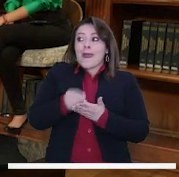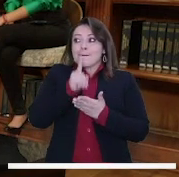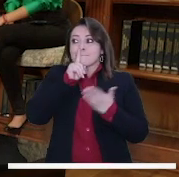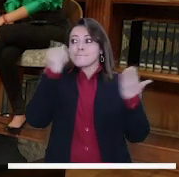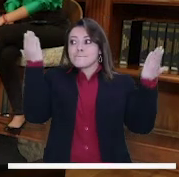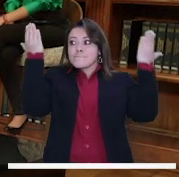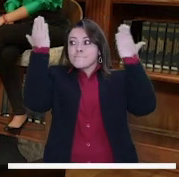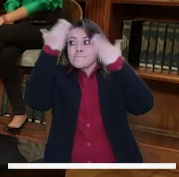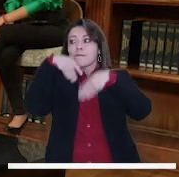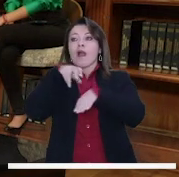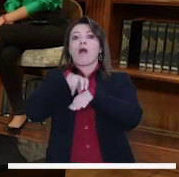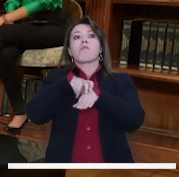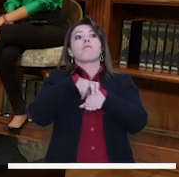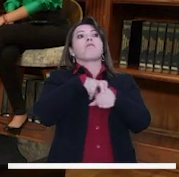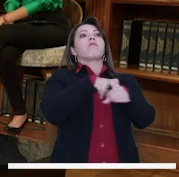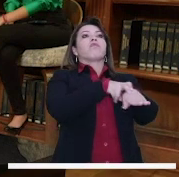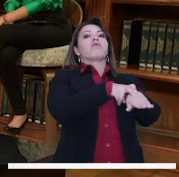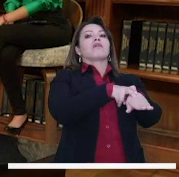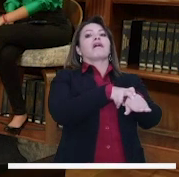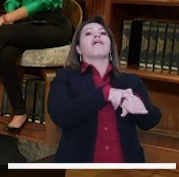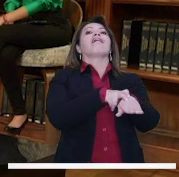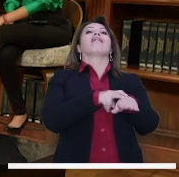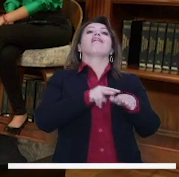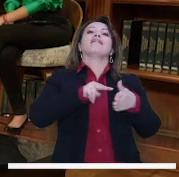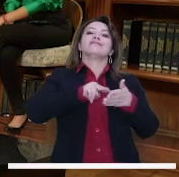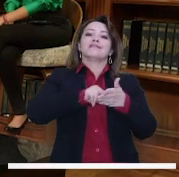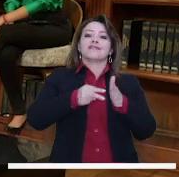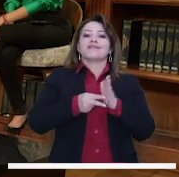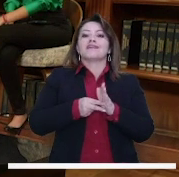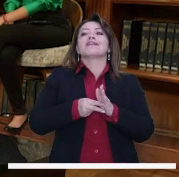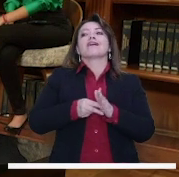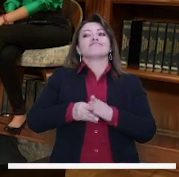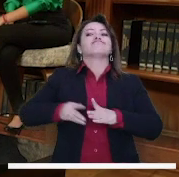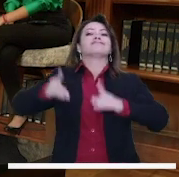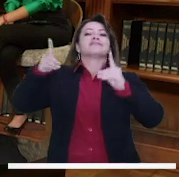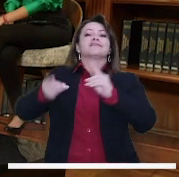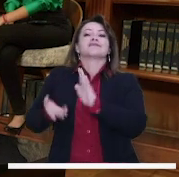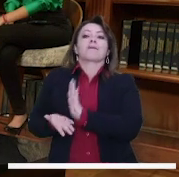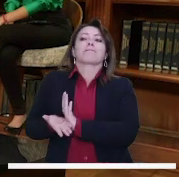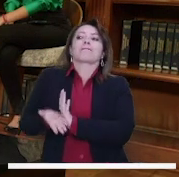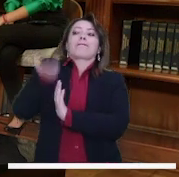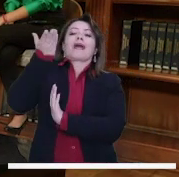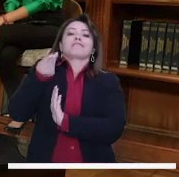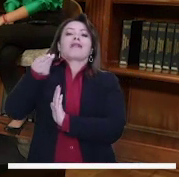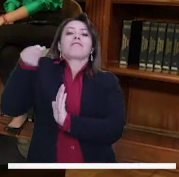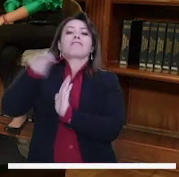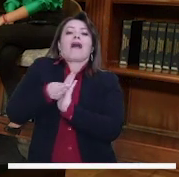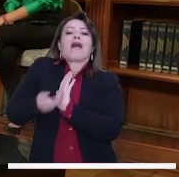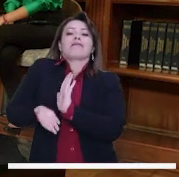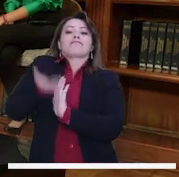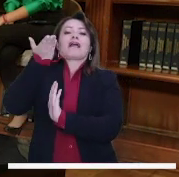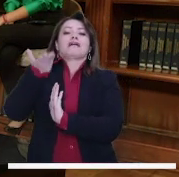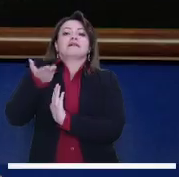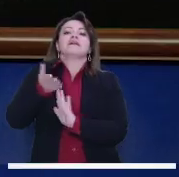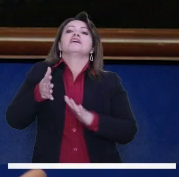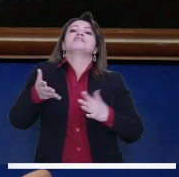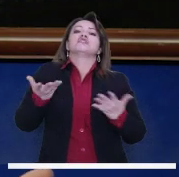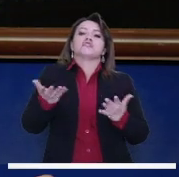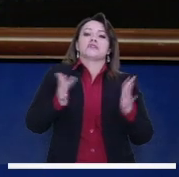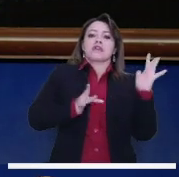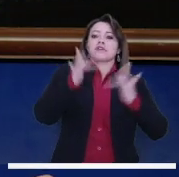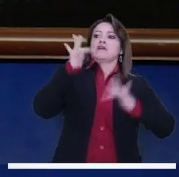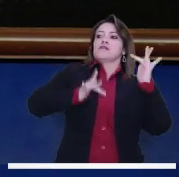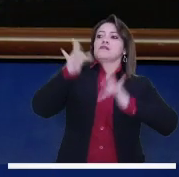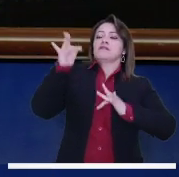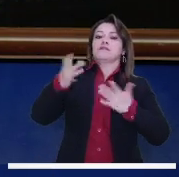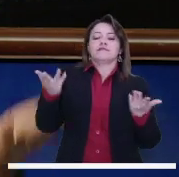es que obliga a la ciudad a subir la tarifa a los otros dos que sí pagan. Entonces, se